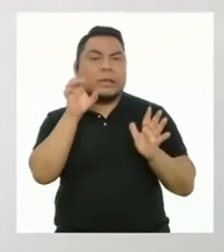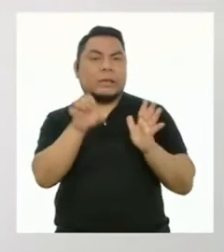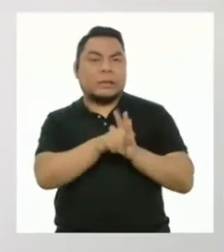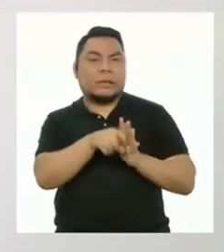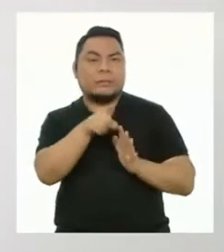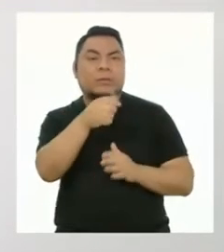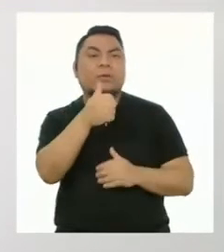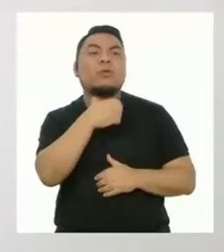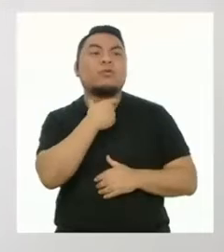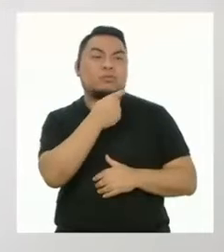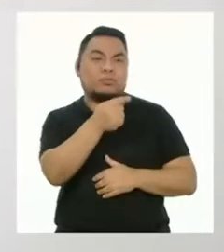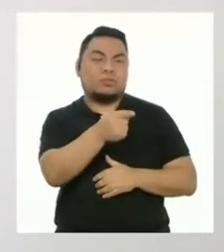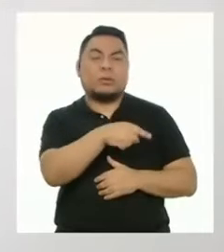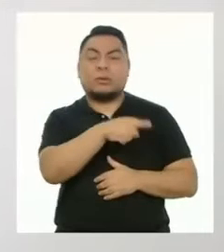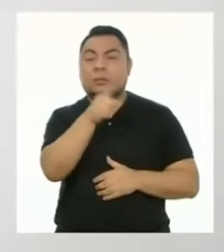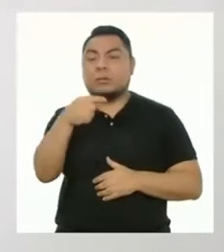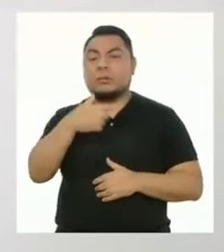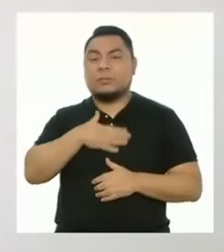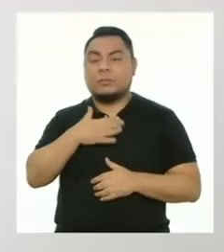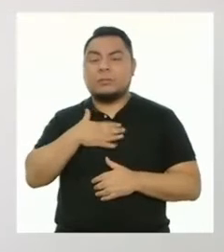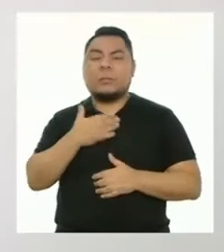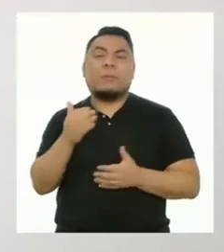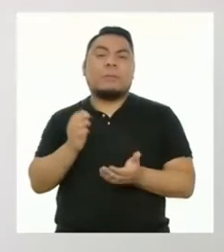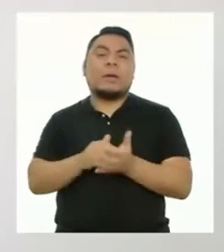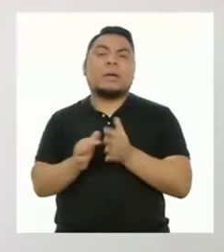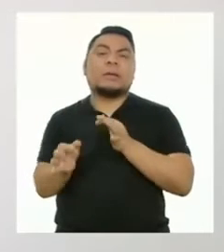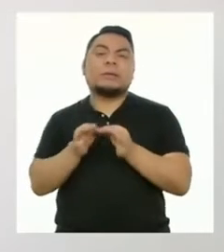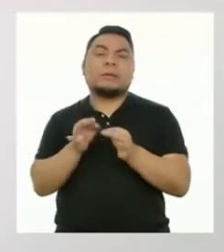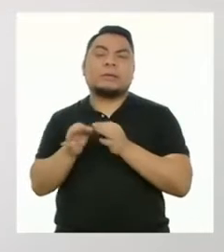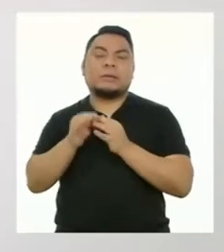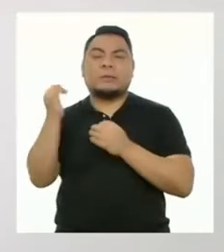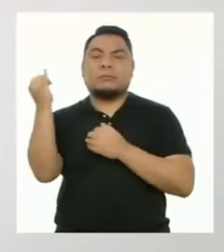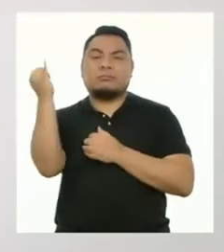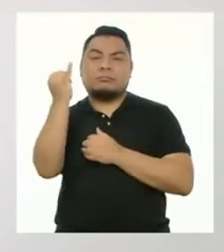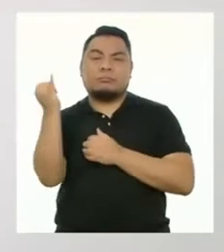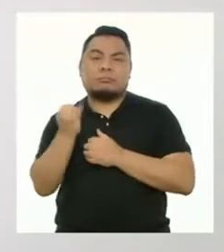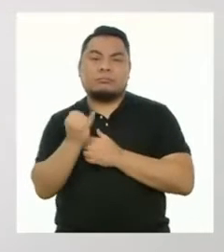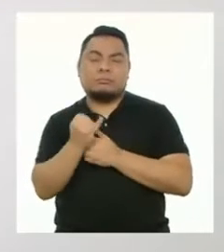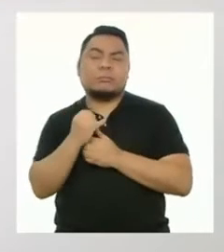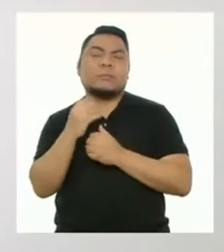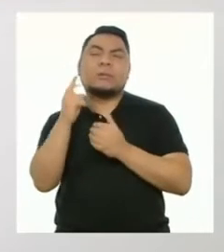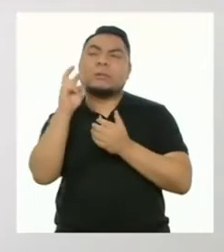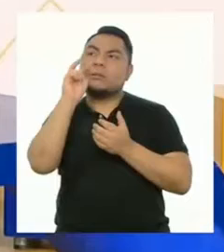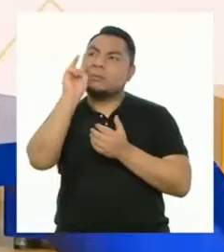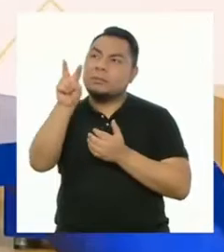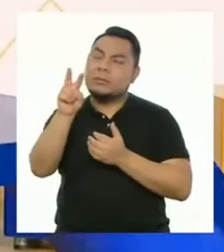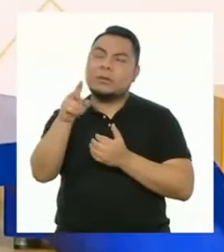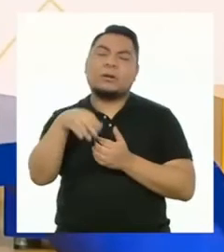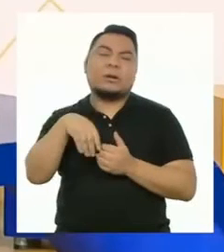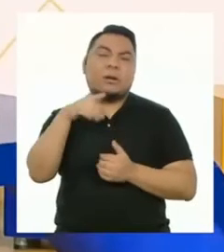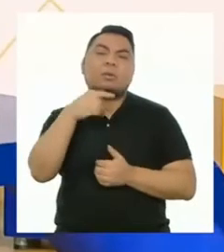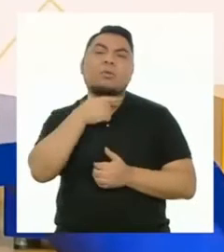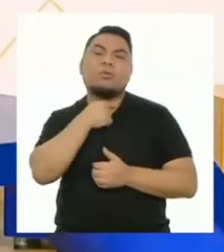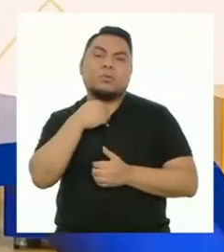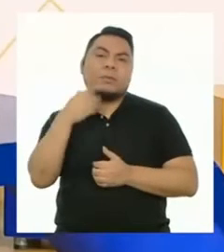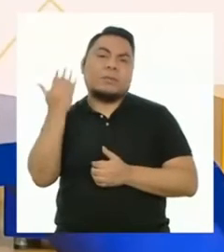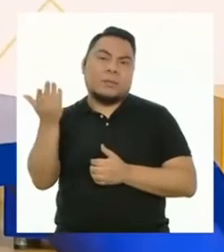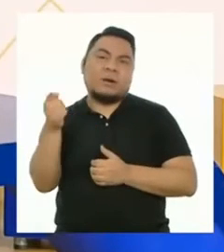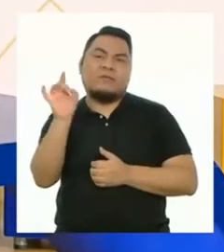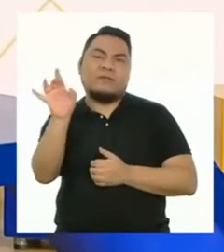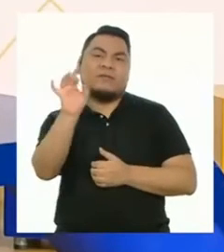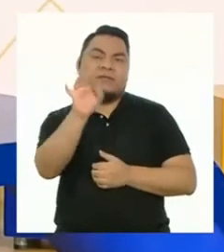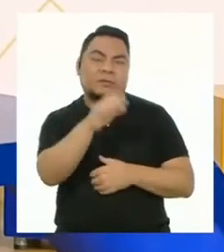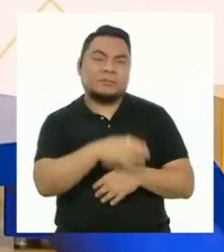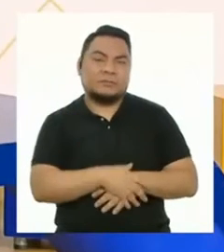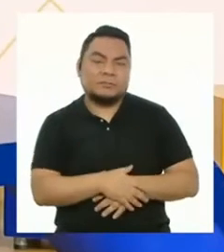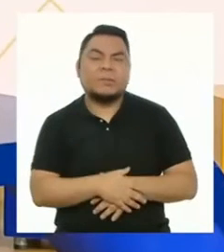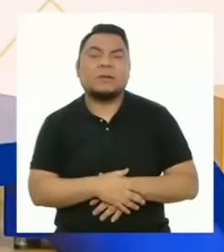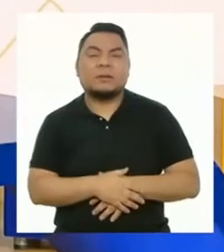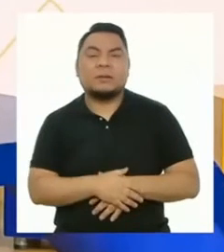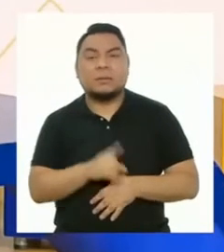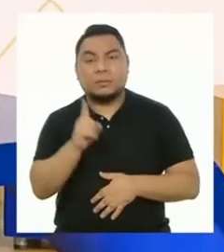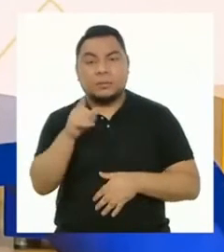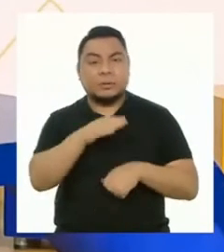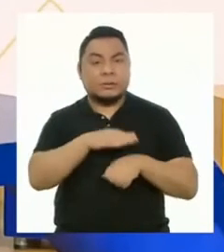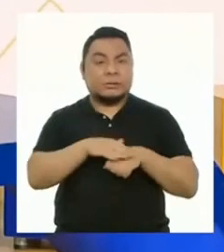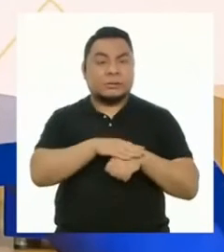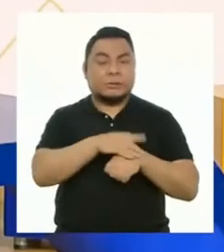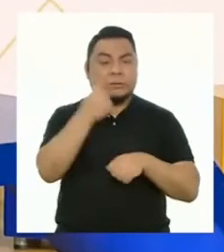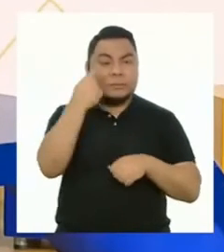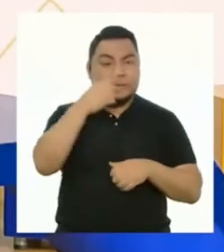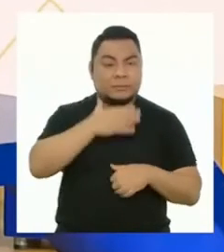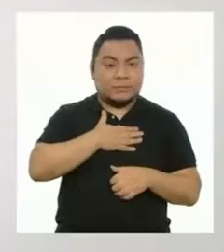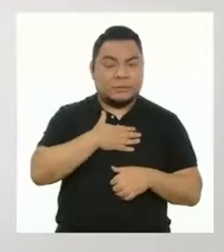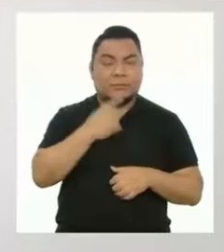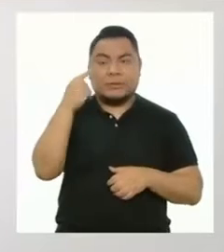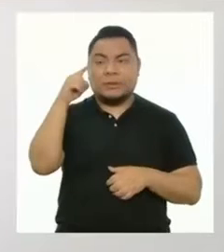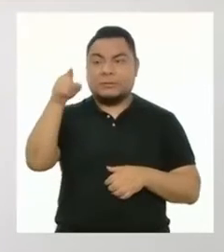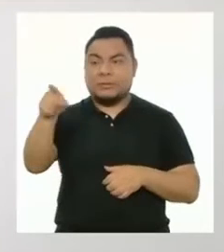ejemplos y a mí me sirven más las explicaciones gráficas y las imágenes visuales. Entonces una estrategia puede funcionar para